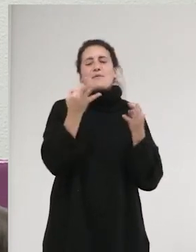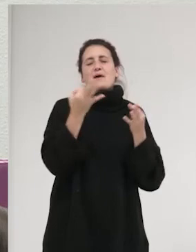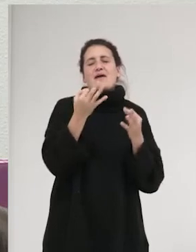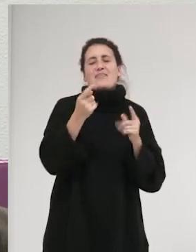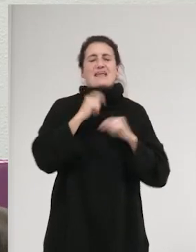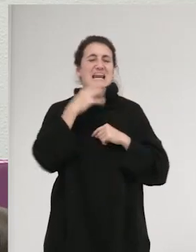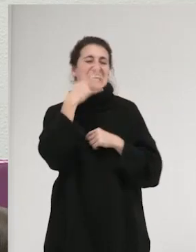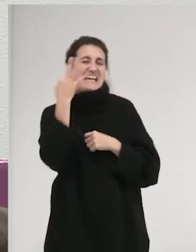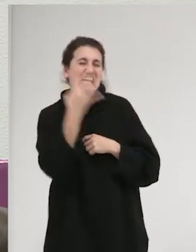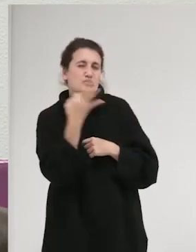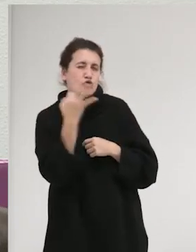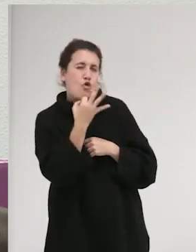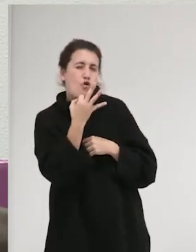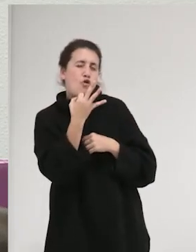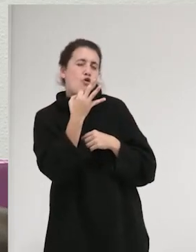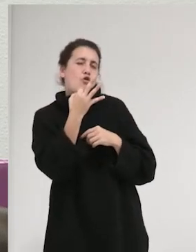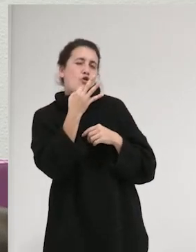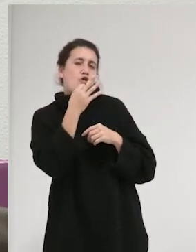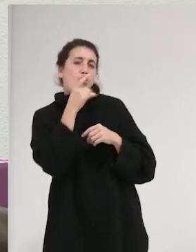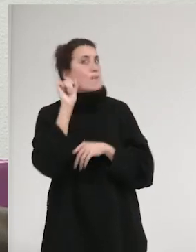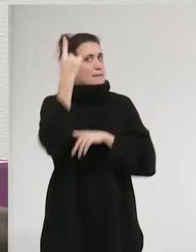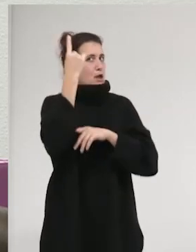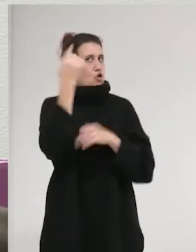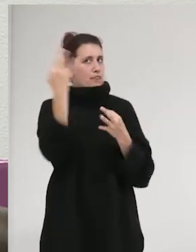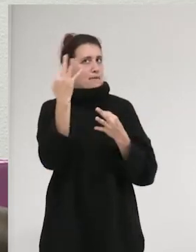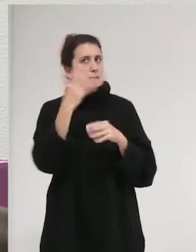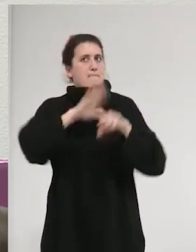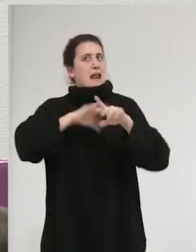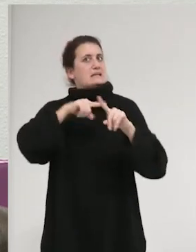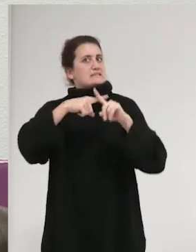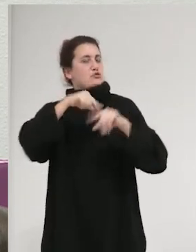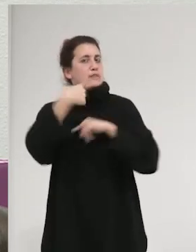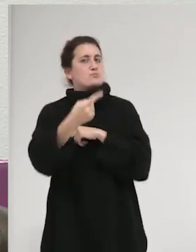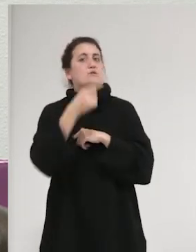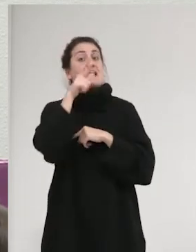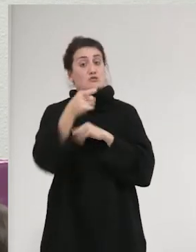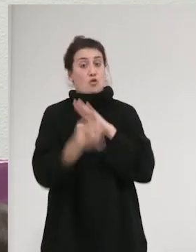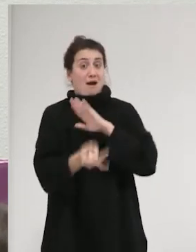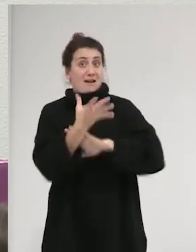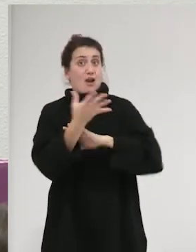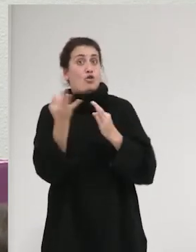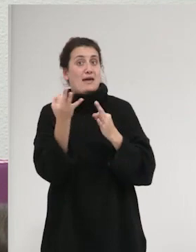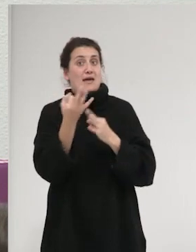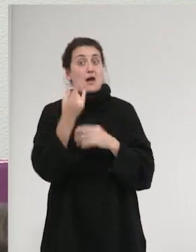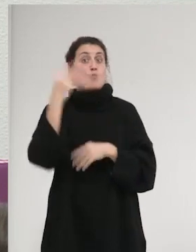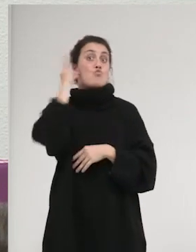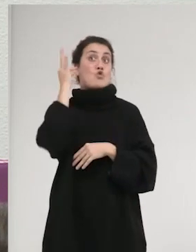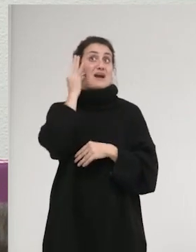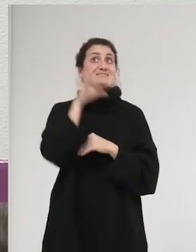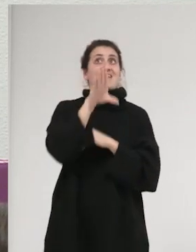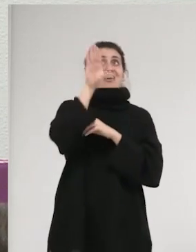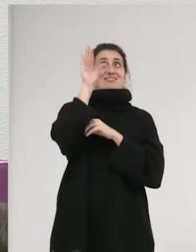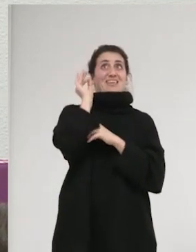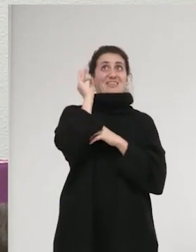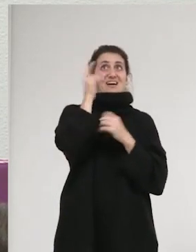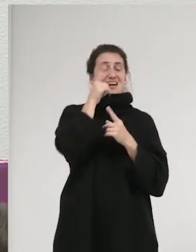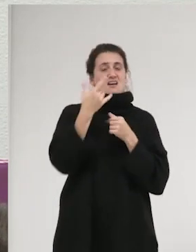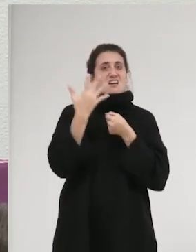privilegiado al riesgo, por ejemplo, poniendo el riesgo en primer lugar, eso muchas veces ha generado que las mujeres hayan tendido a